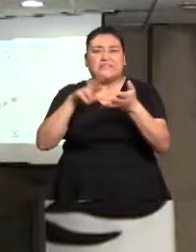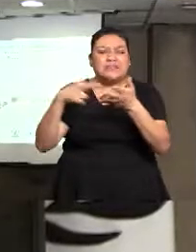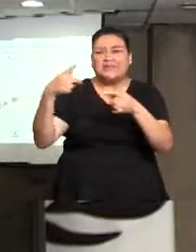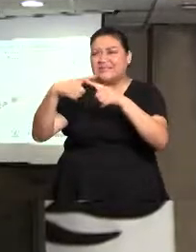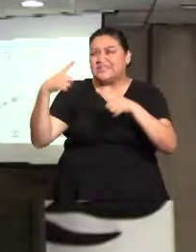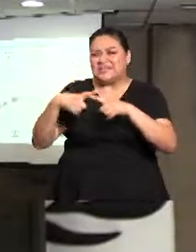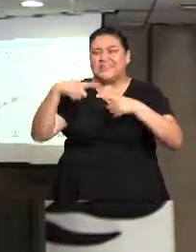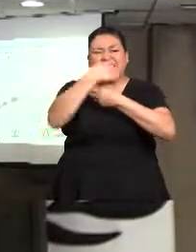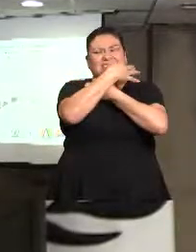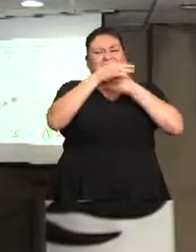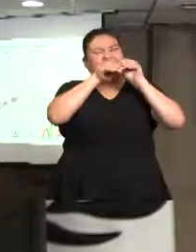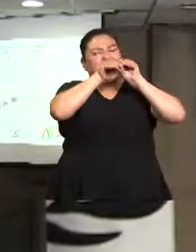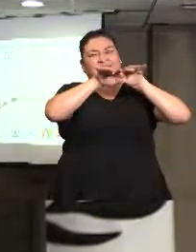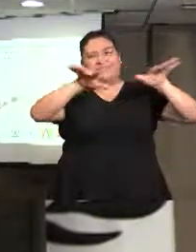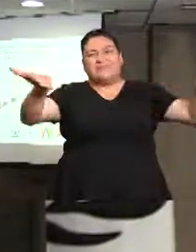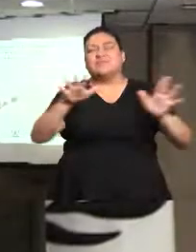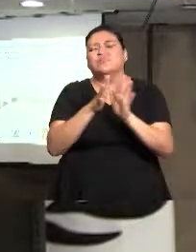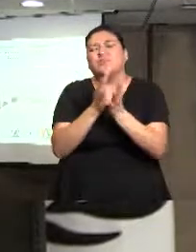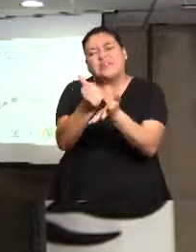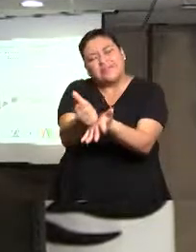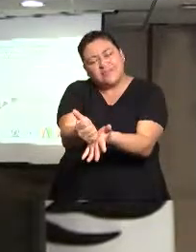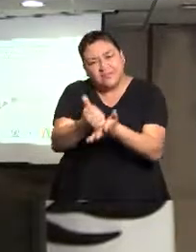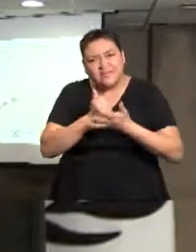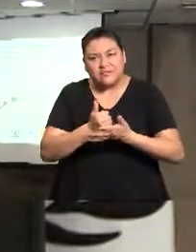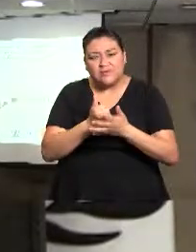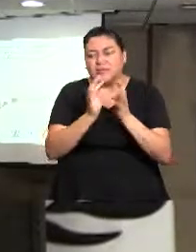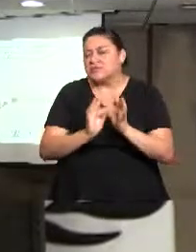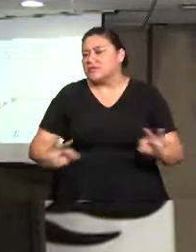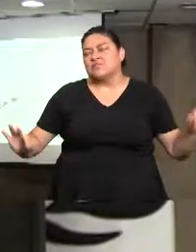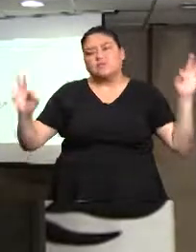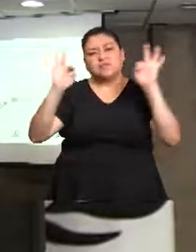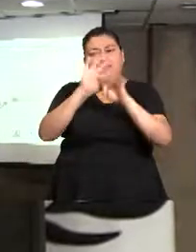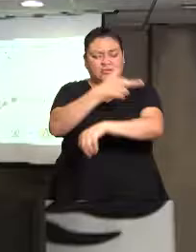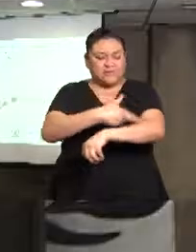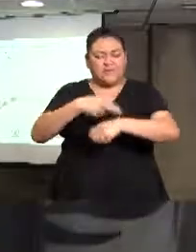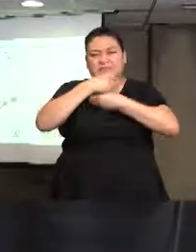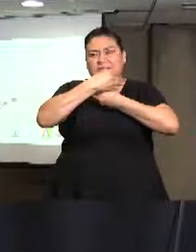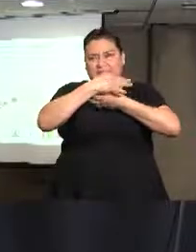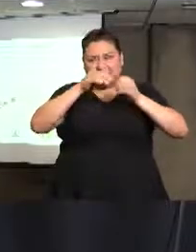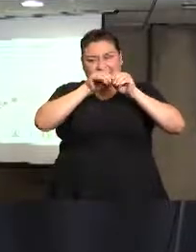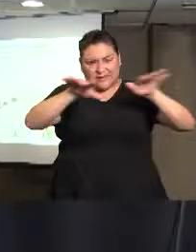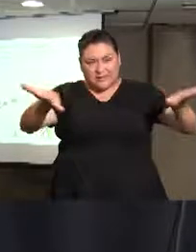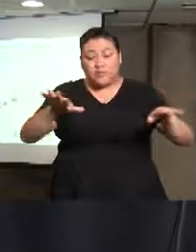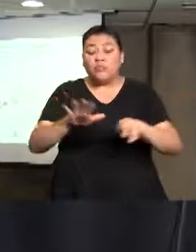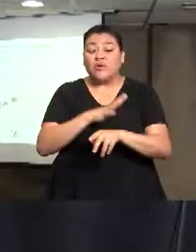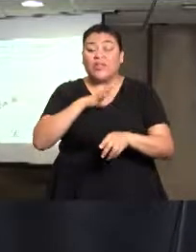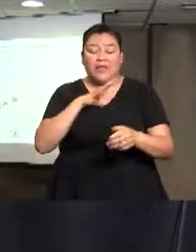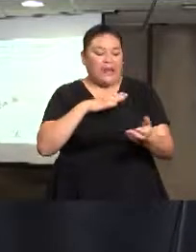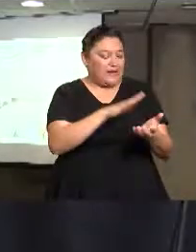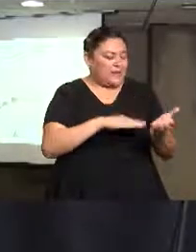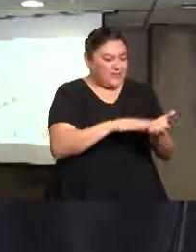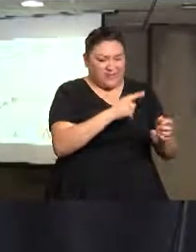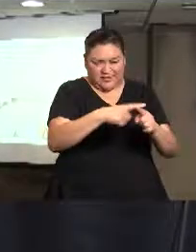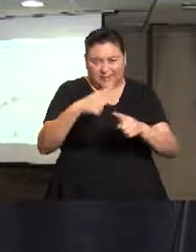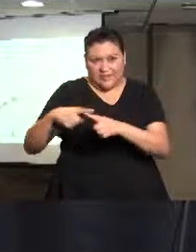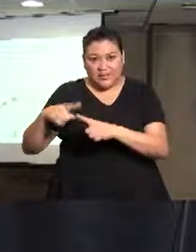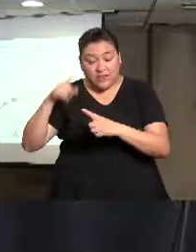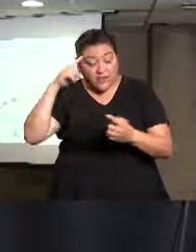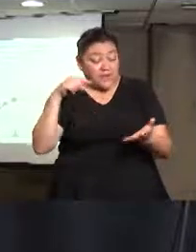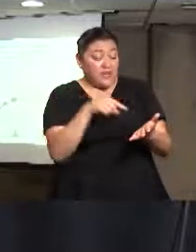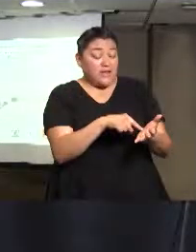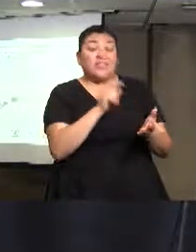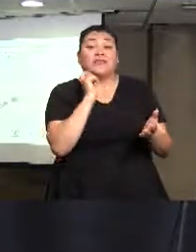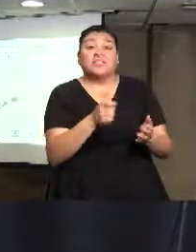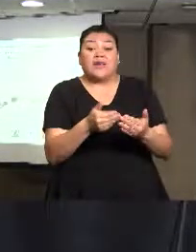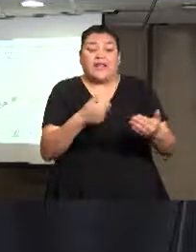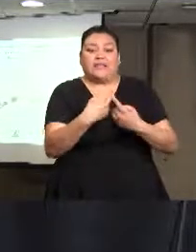su colaboración, porque es importante. Vamos a estar manejando materiales interesantes de prevención de la trata de personas